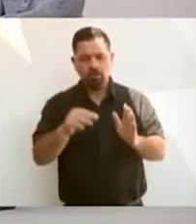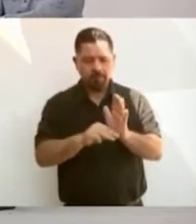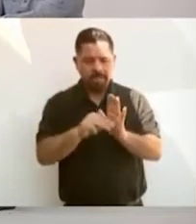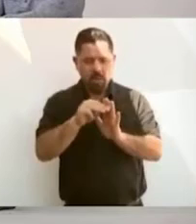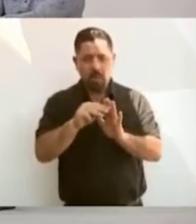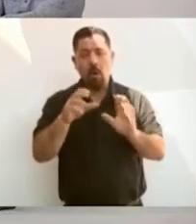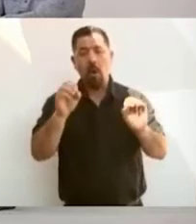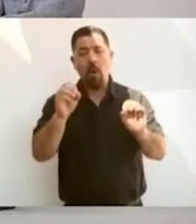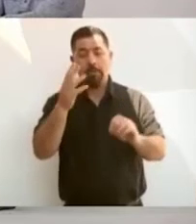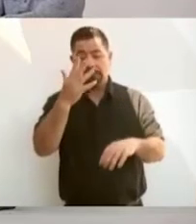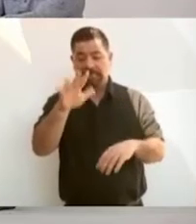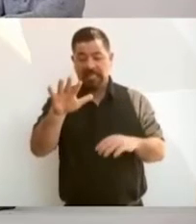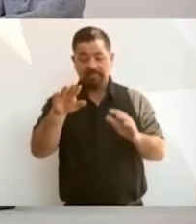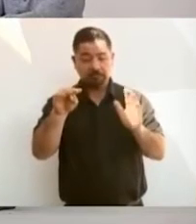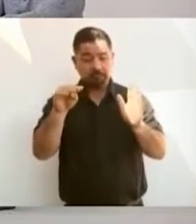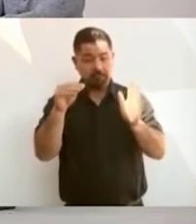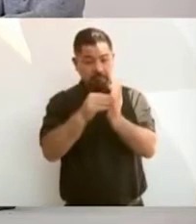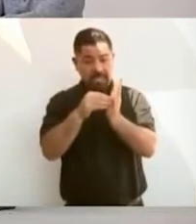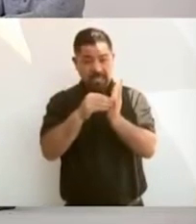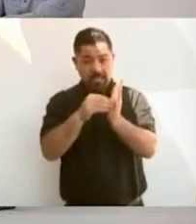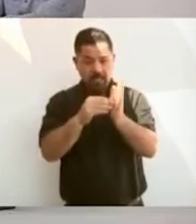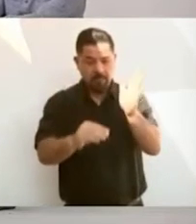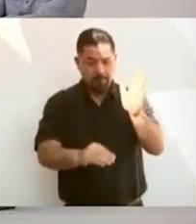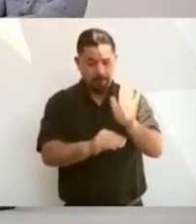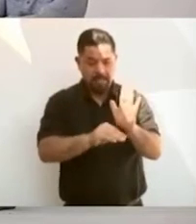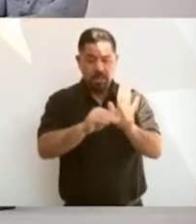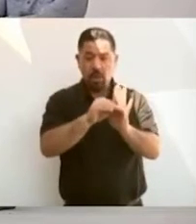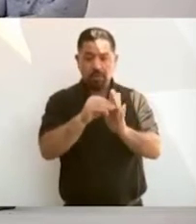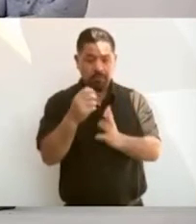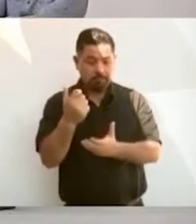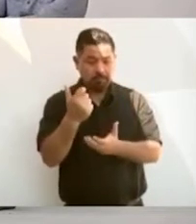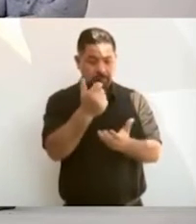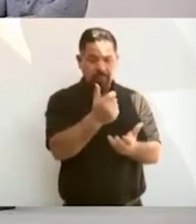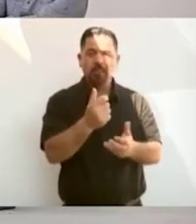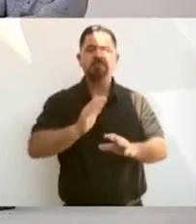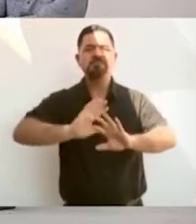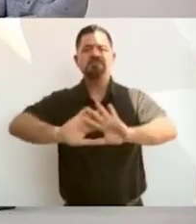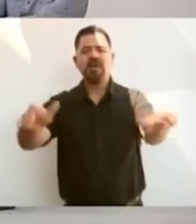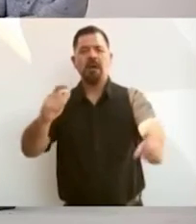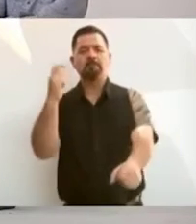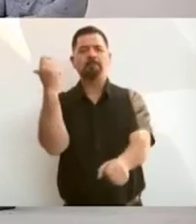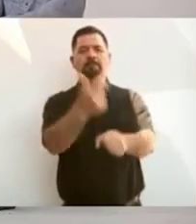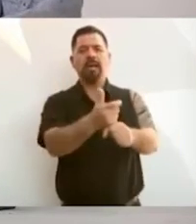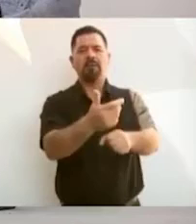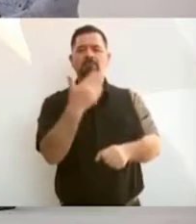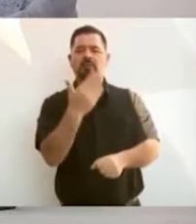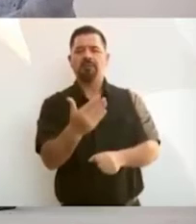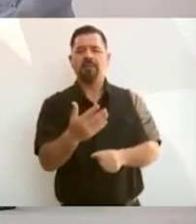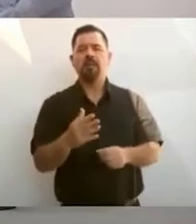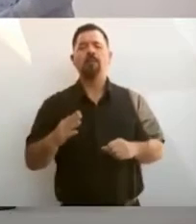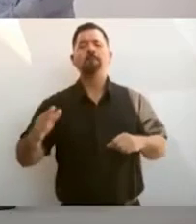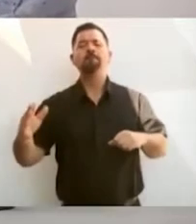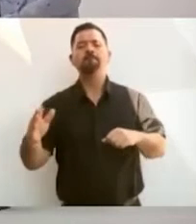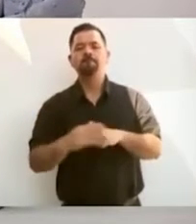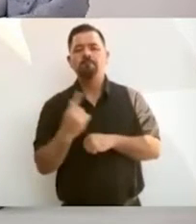pues han pagado, porque ya no hay